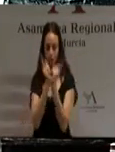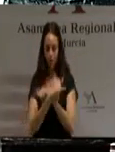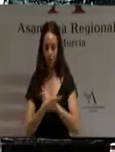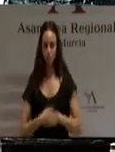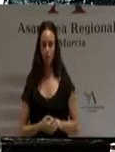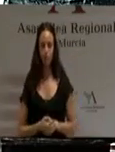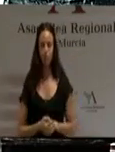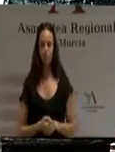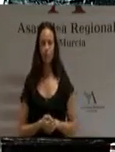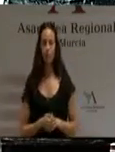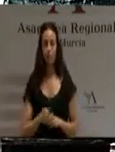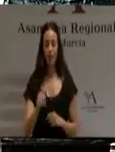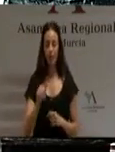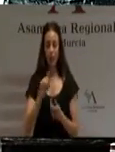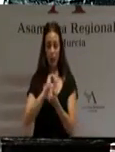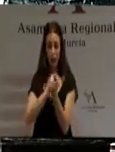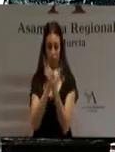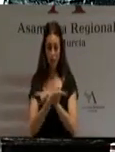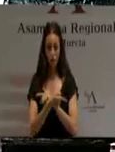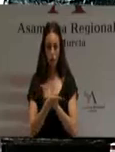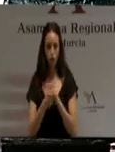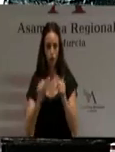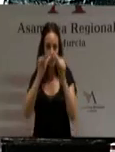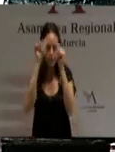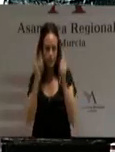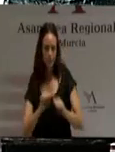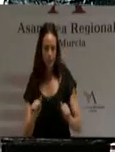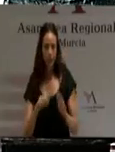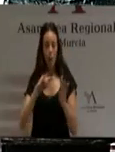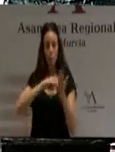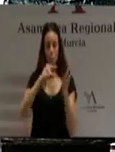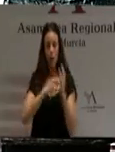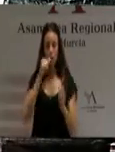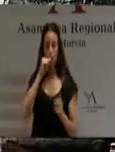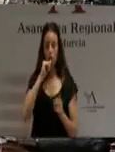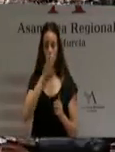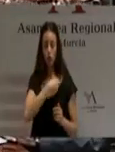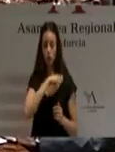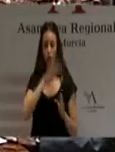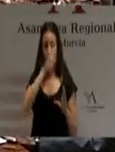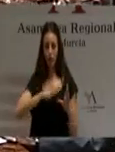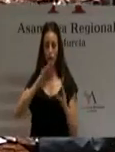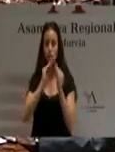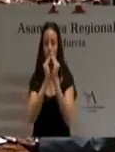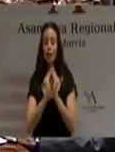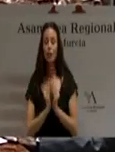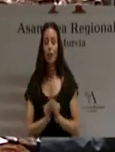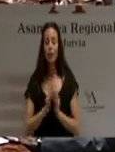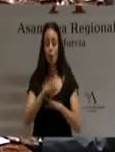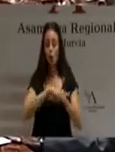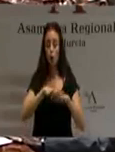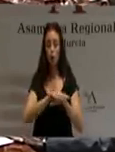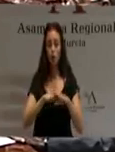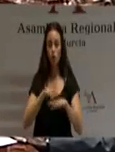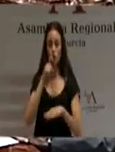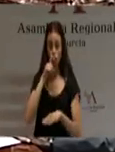señorías, fue especialmente diseñada en la ley del Plan Hidrológico Nacional, elaborada por el Gobierno de José María Aznar y,